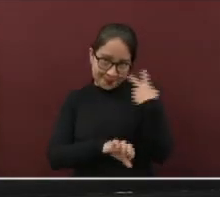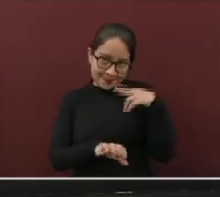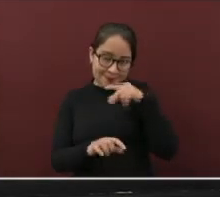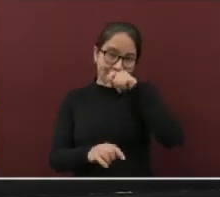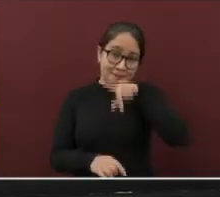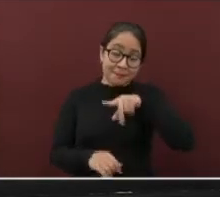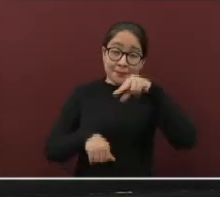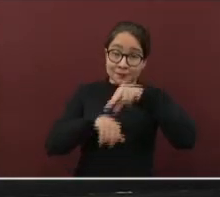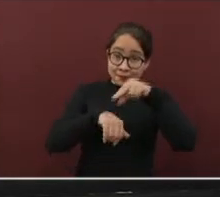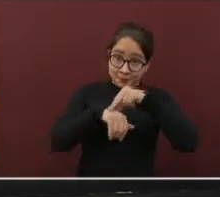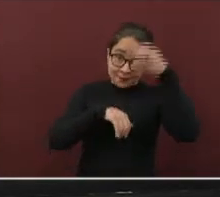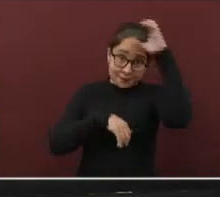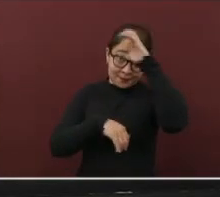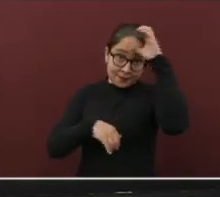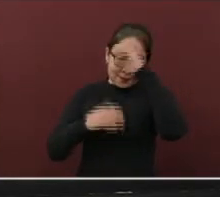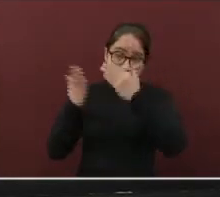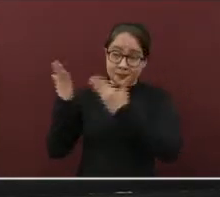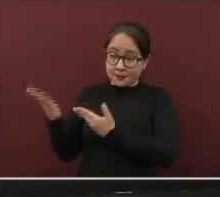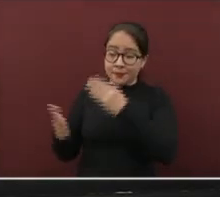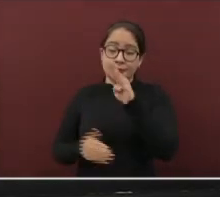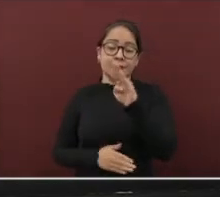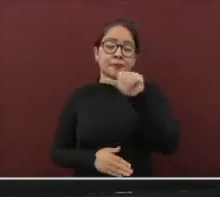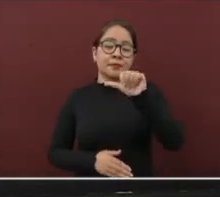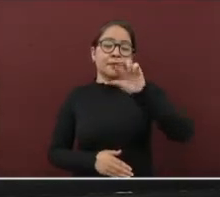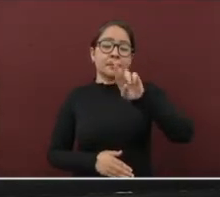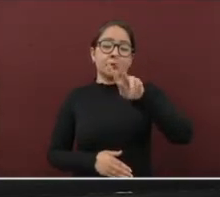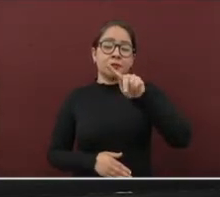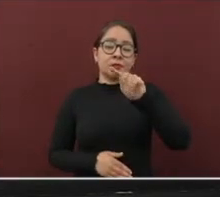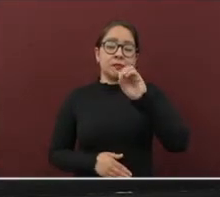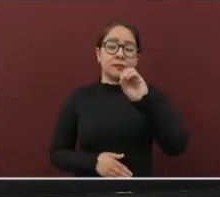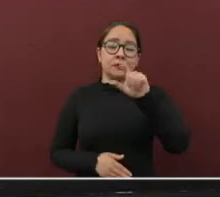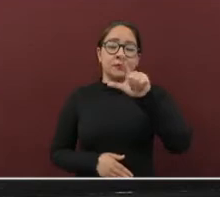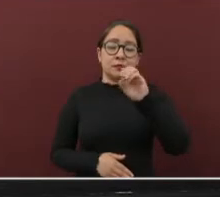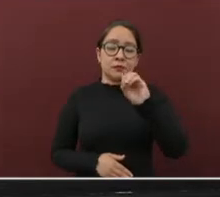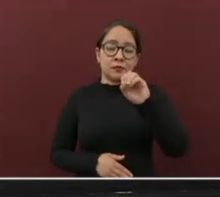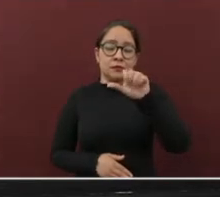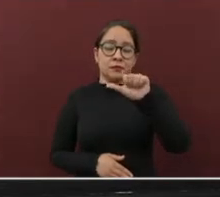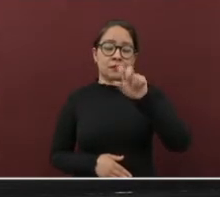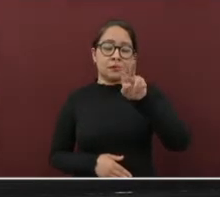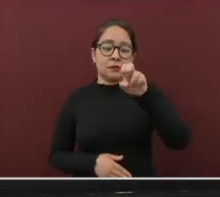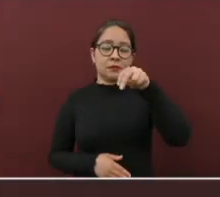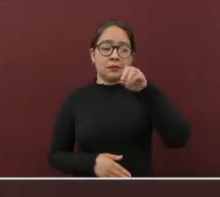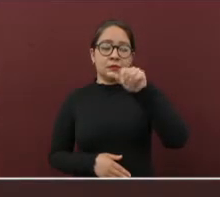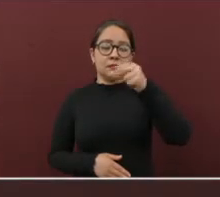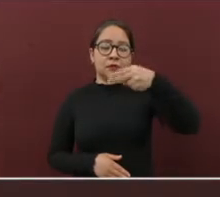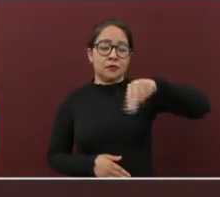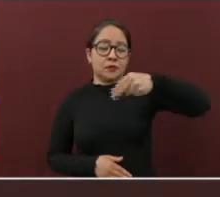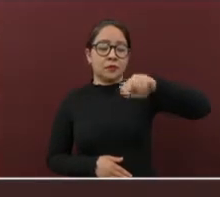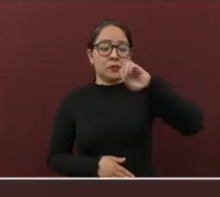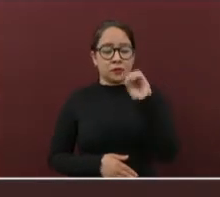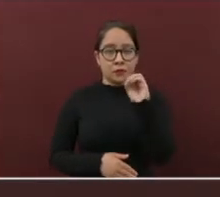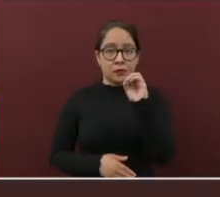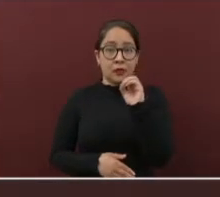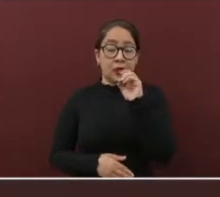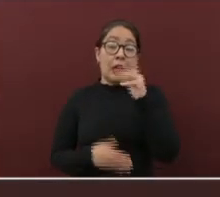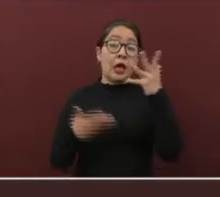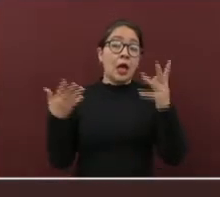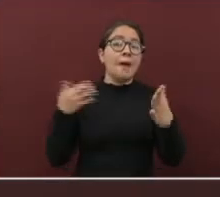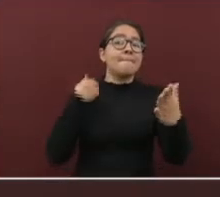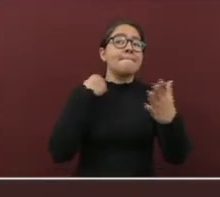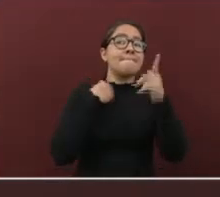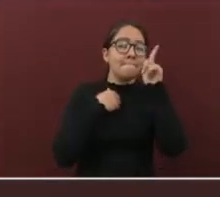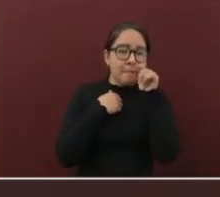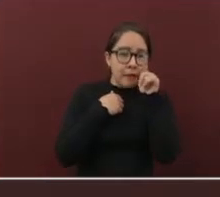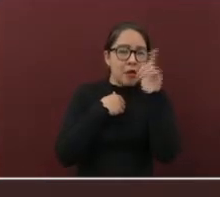el señor doctor en ciencias, Bartolo Aveddaño Borromeo. Mientras que el panorama epidemiológico lo recibirán